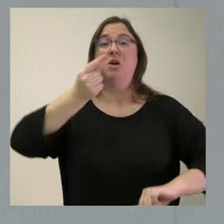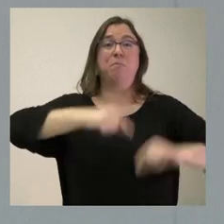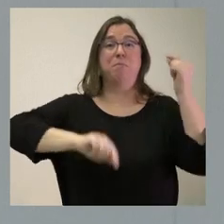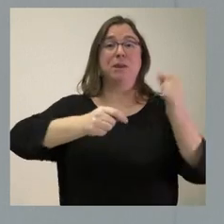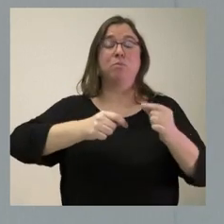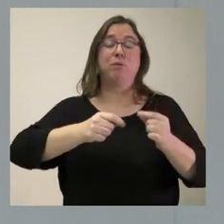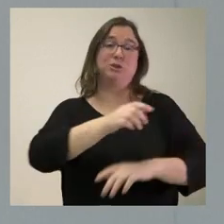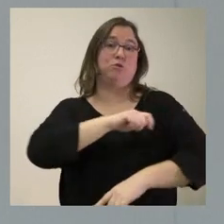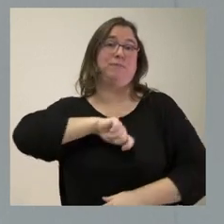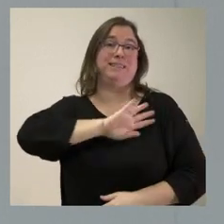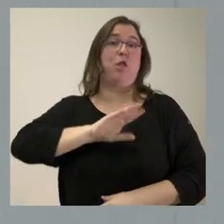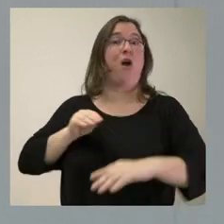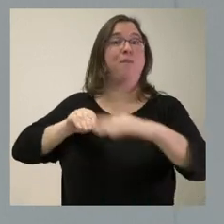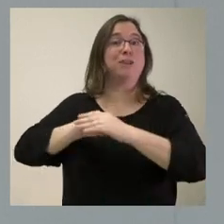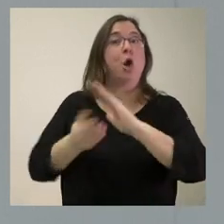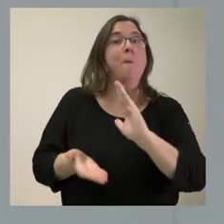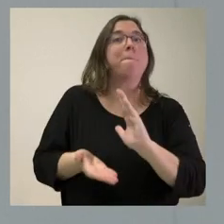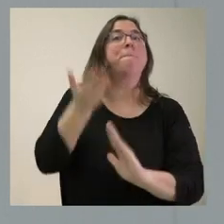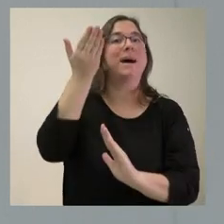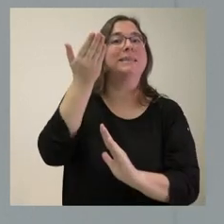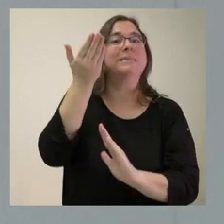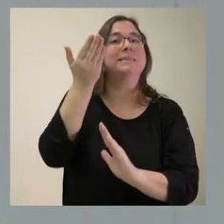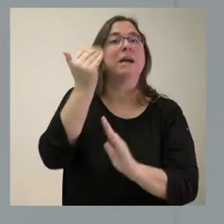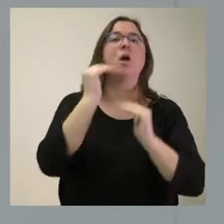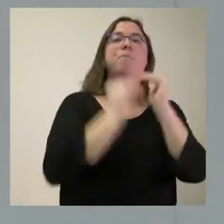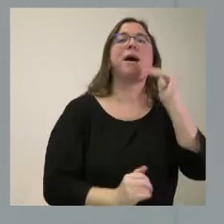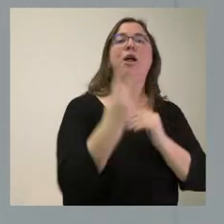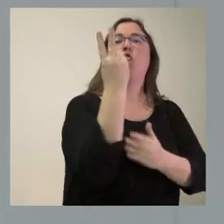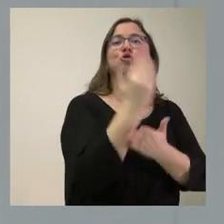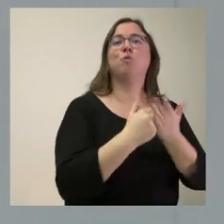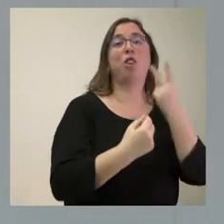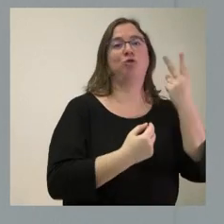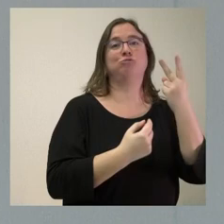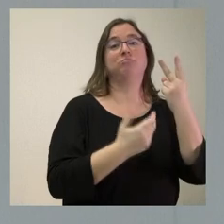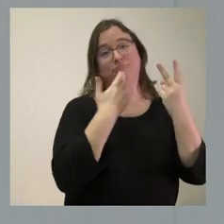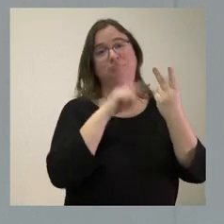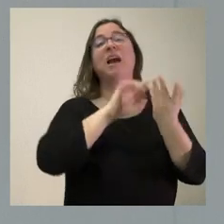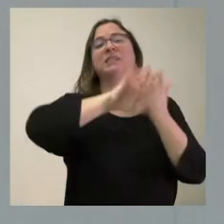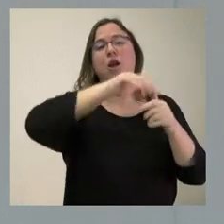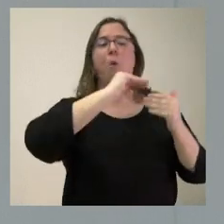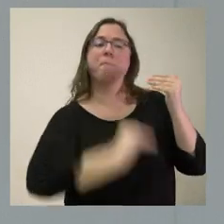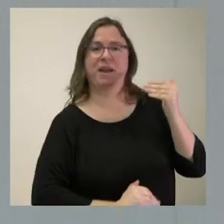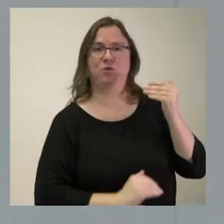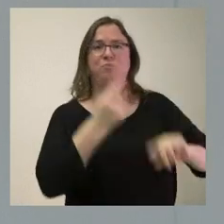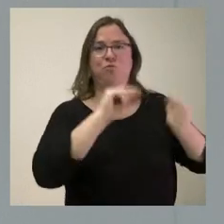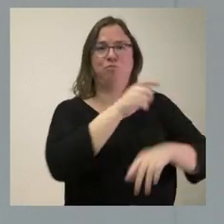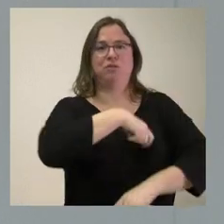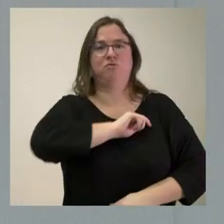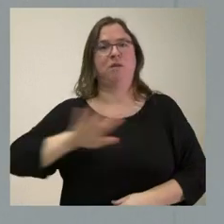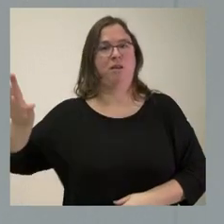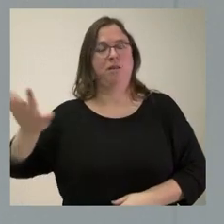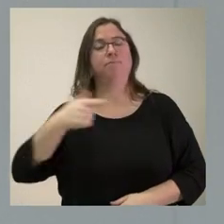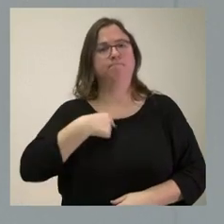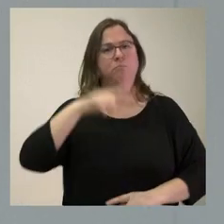Estado en inversiones sube y solo baja en dos comunidades autónomas y entre las que baja está Castilla y León. Y eso es algo que, lógicamente, nos